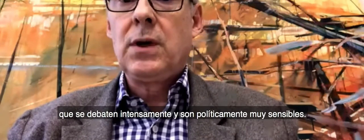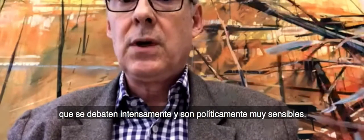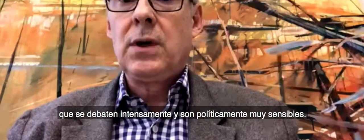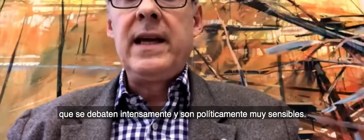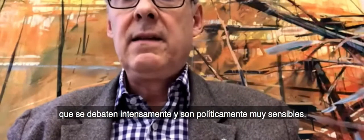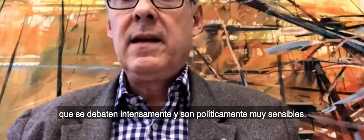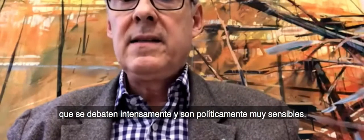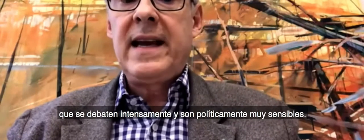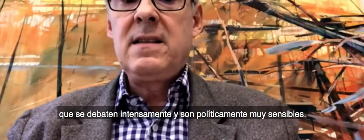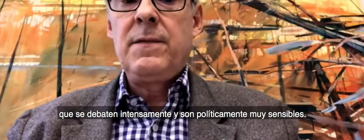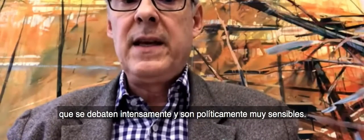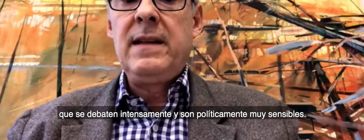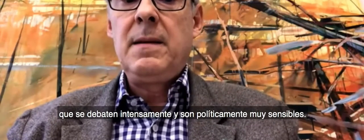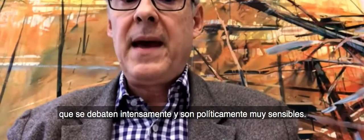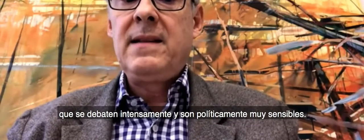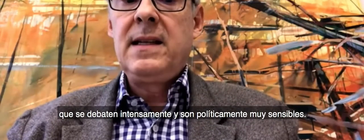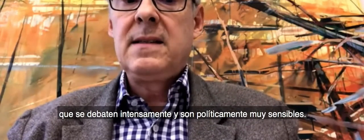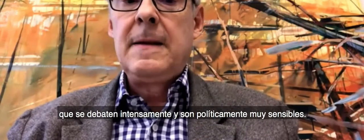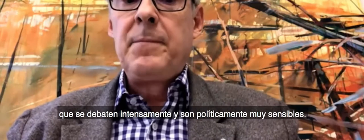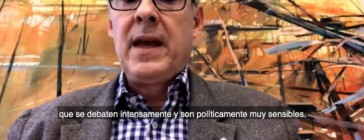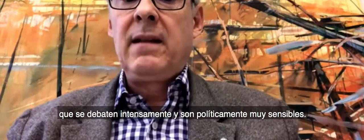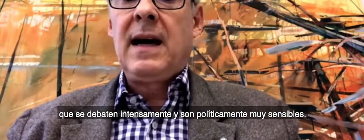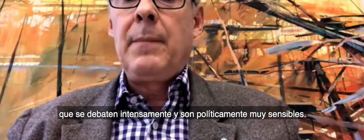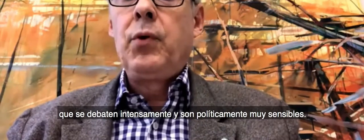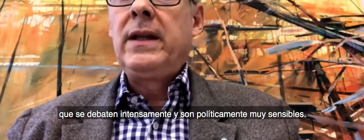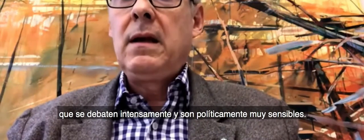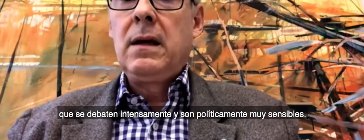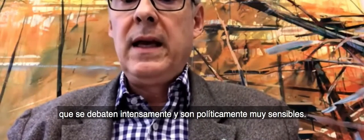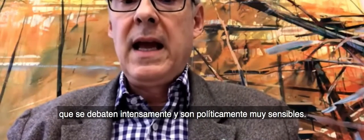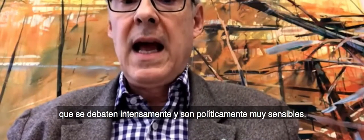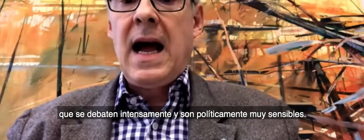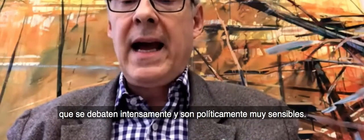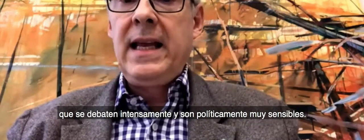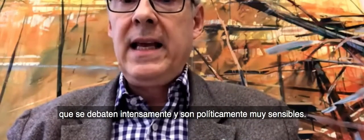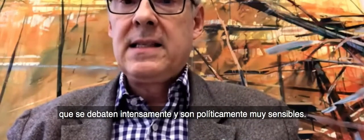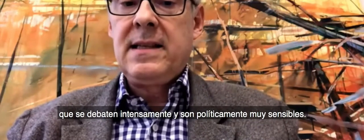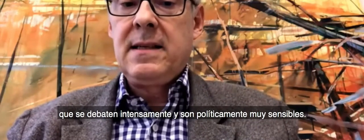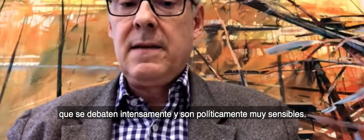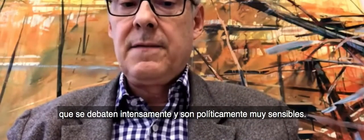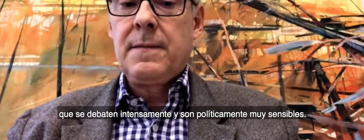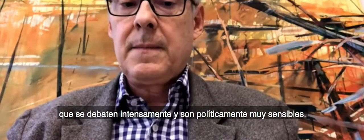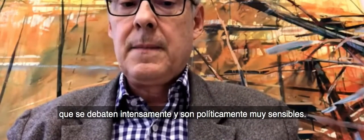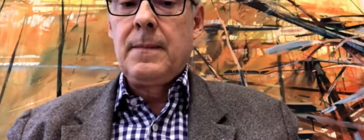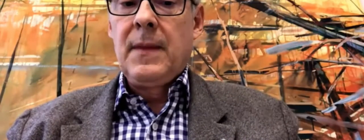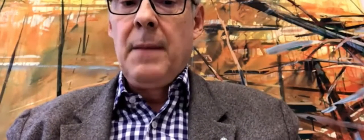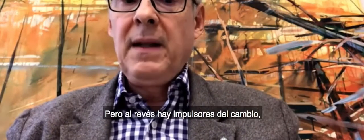which are intensively debated and are politically highly sensitive.